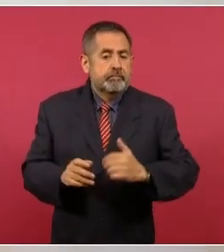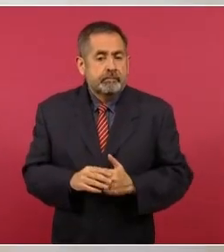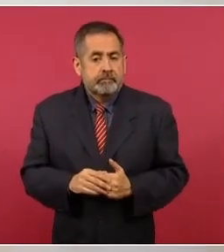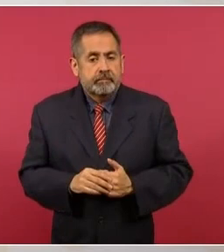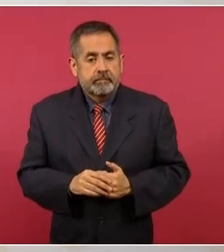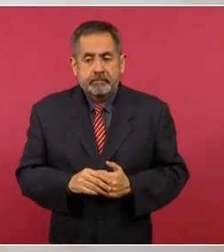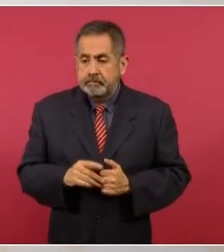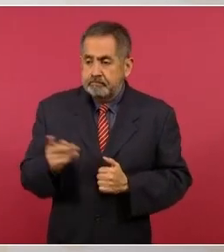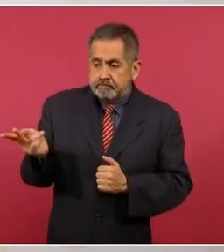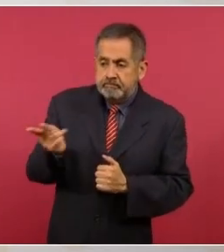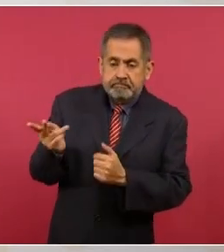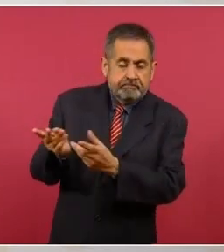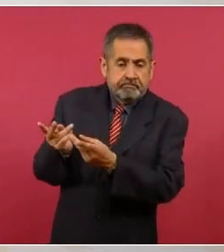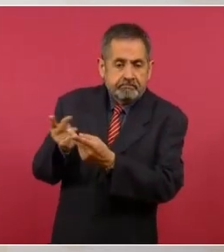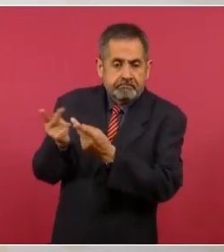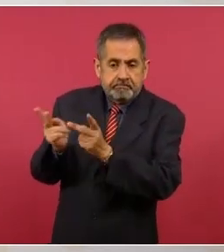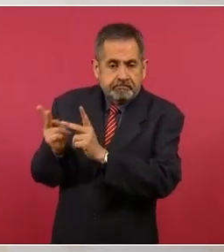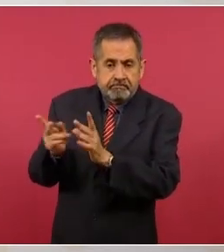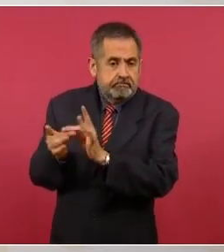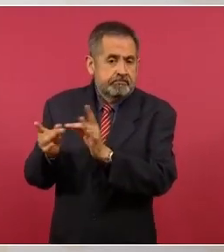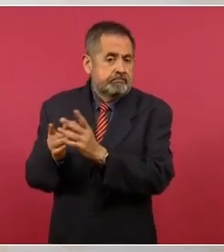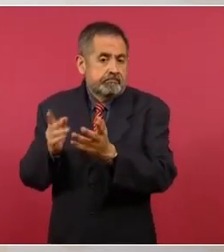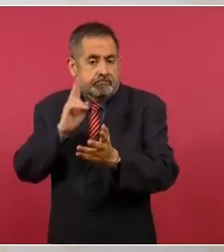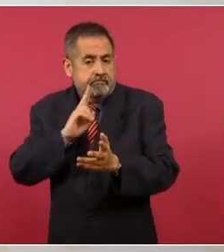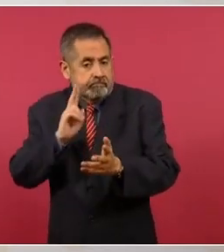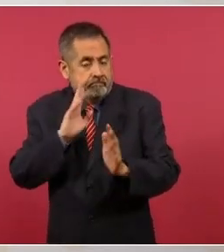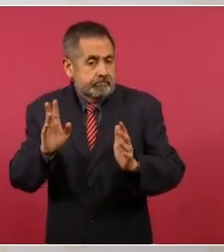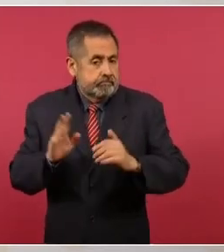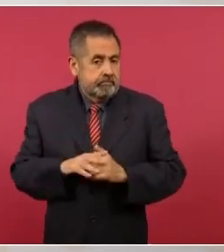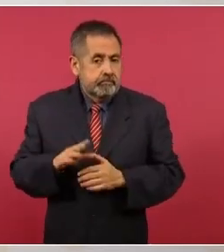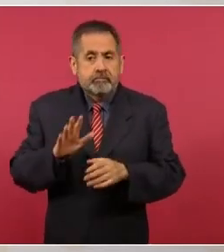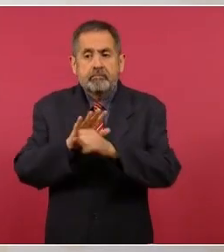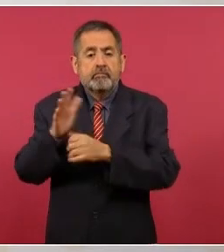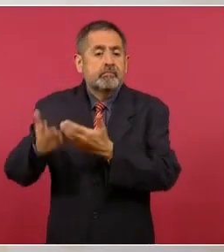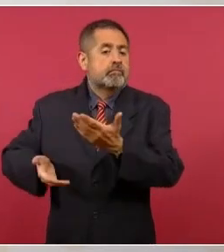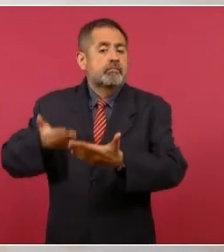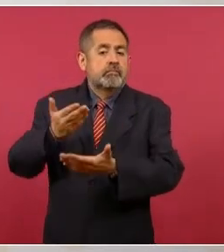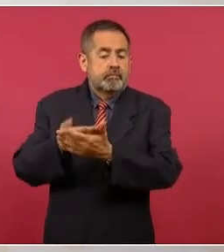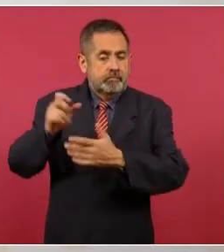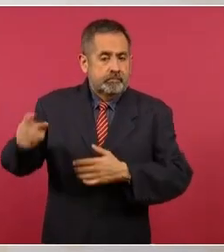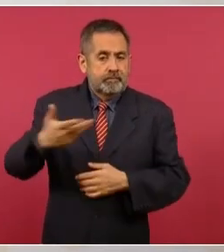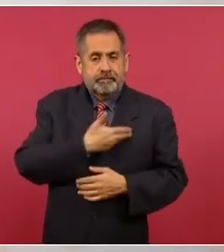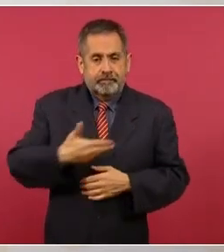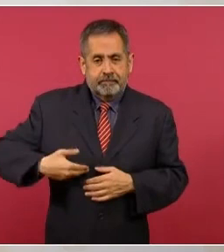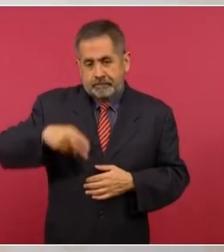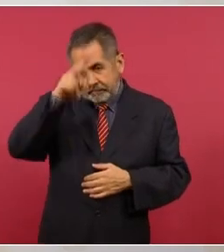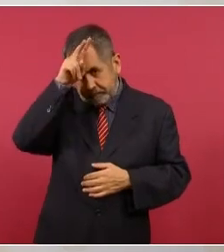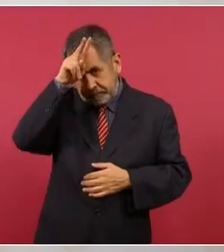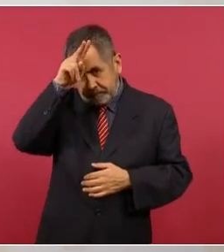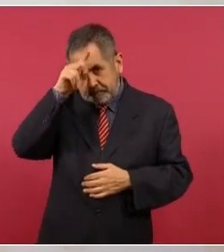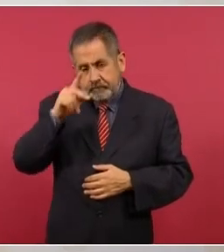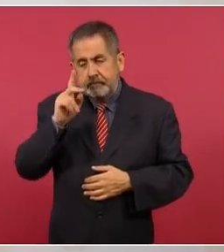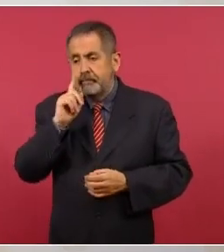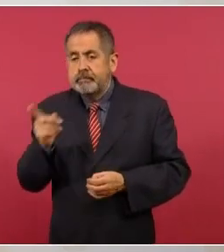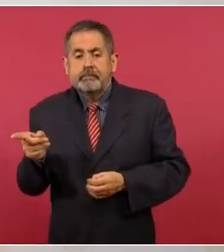se resuelve, qué propone el mismo presidente Castillo, qué propone